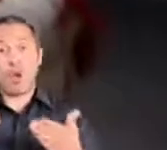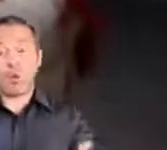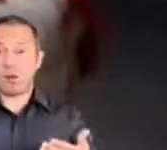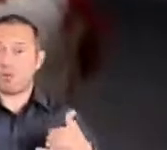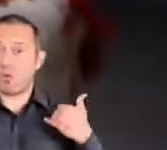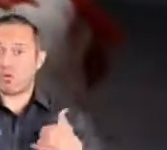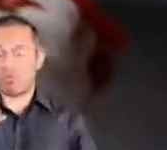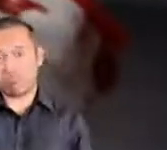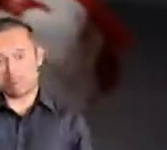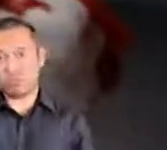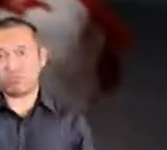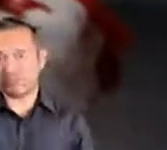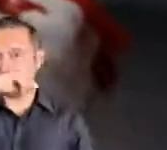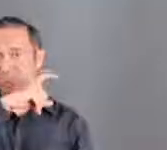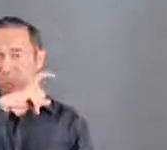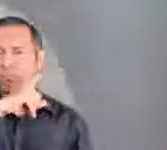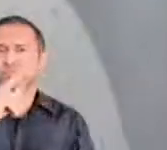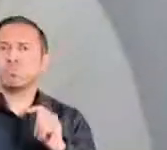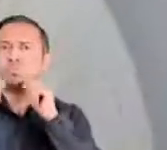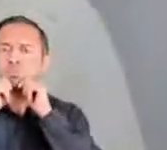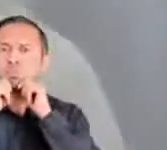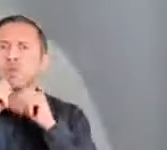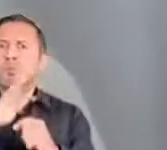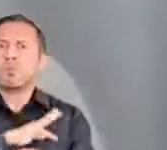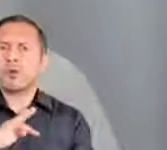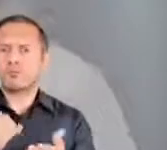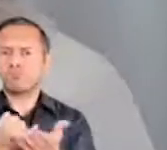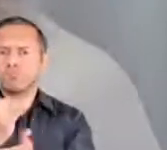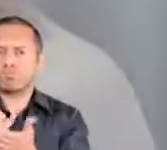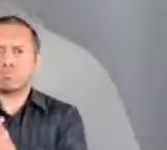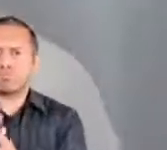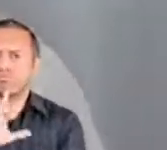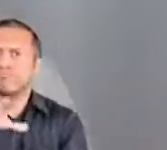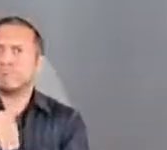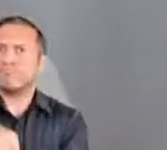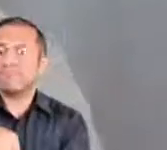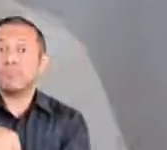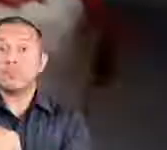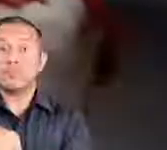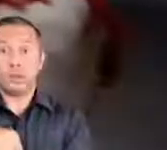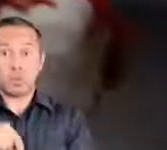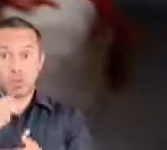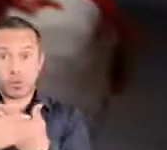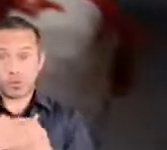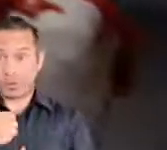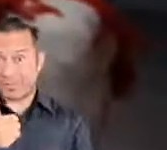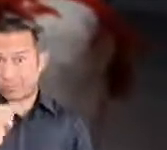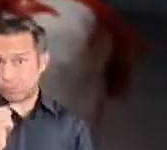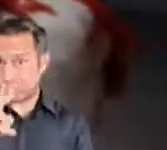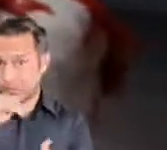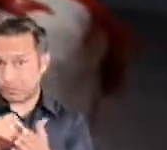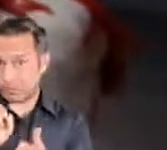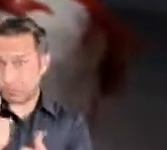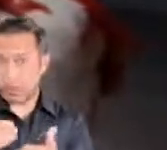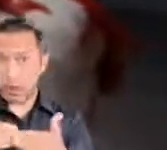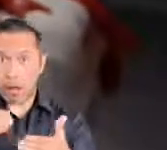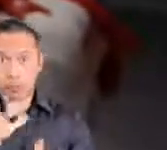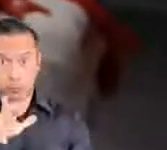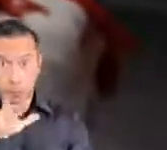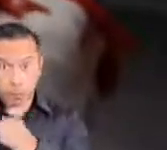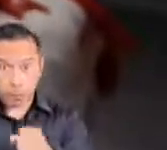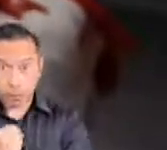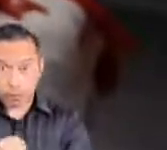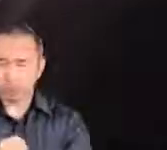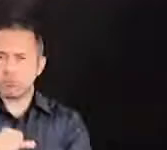Sabemos que son tiempos difíciles para ser joven. Pero también son buenos para participar en las decisiones importantes. Si cumples 18 antes del 6 de